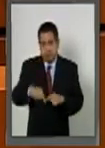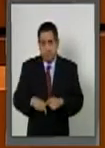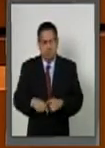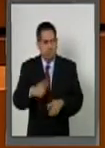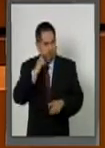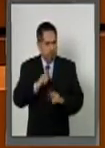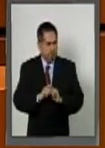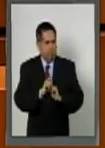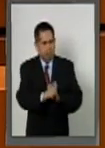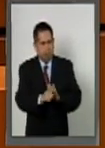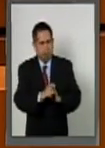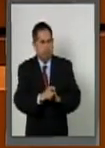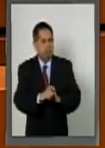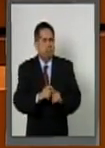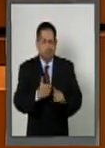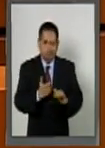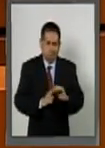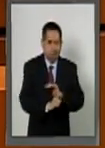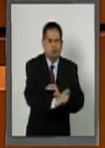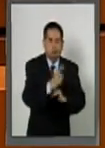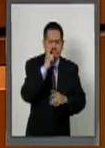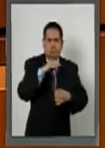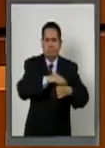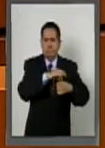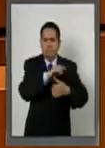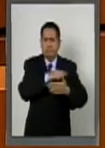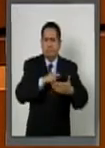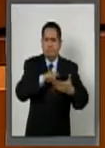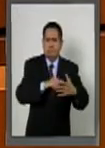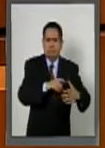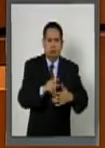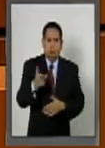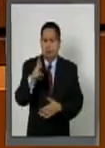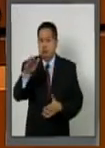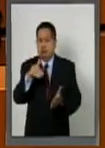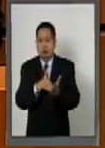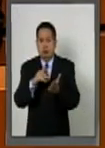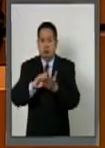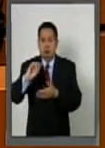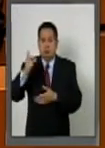invertirle a una campaña electoral 10 millones de dólares.